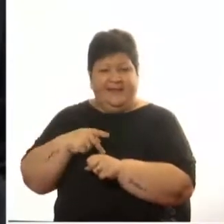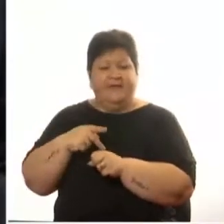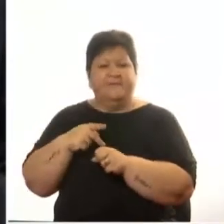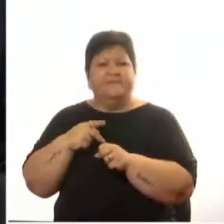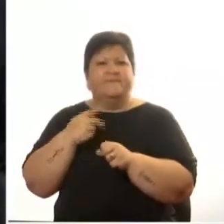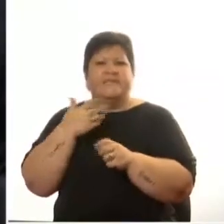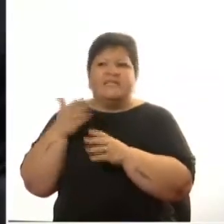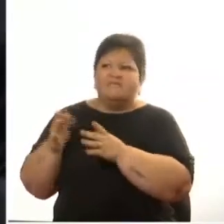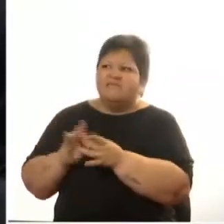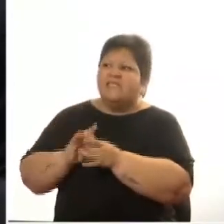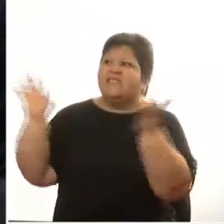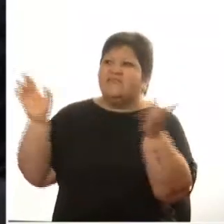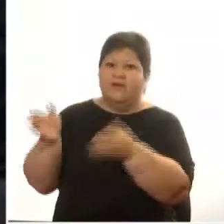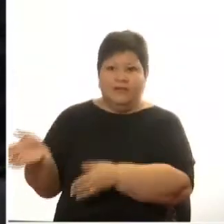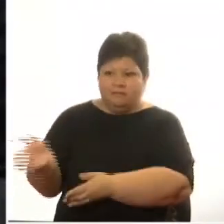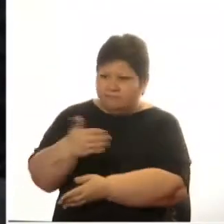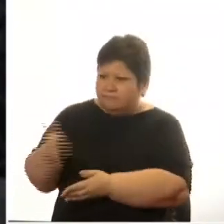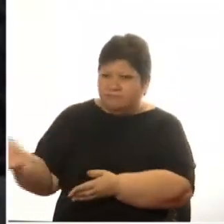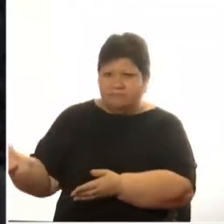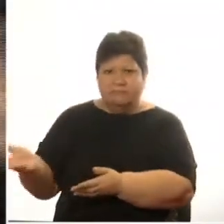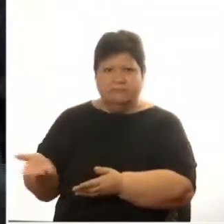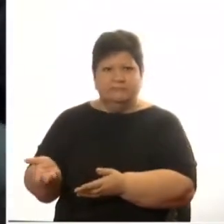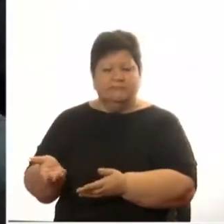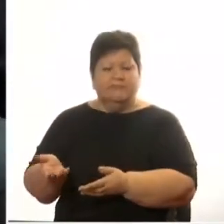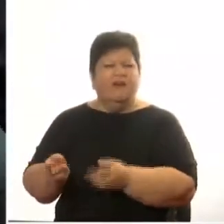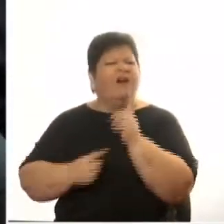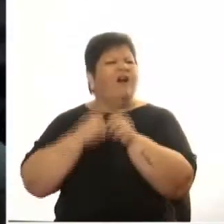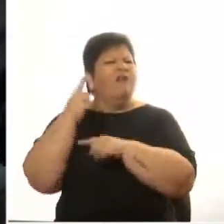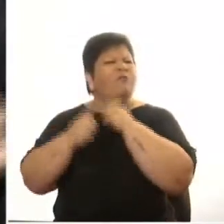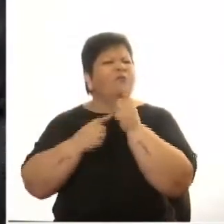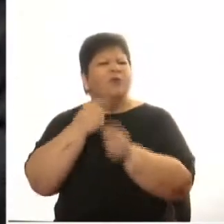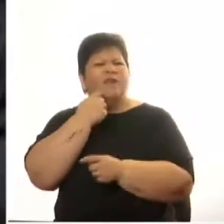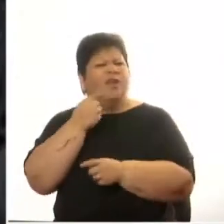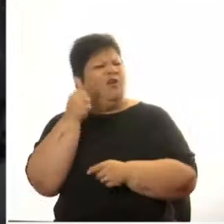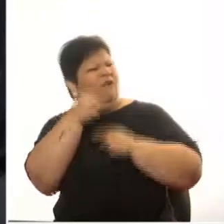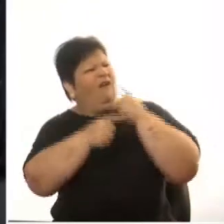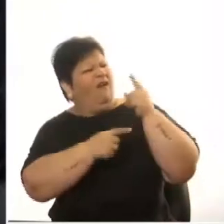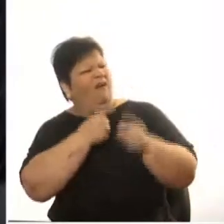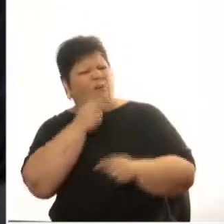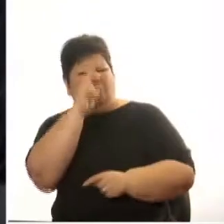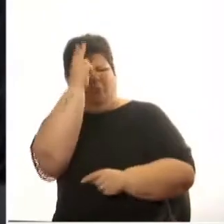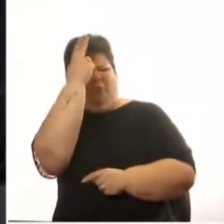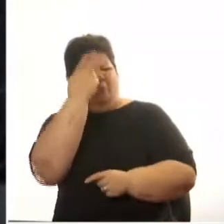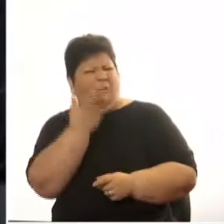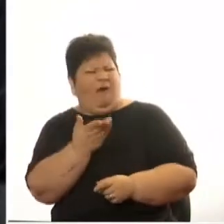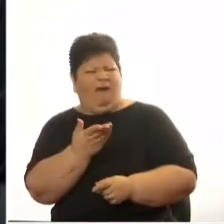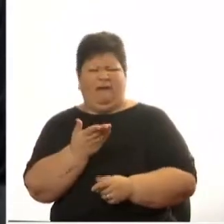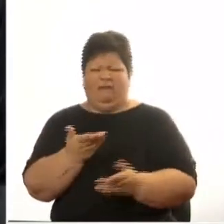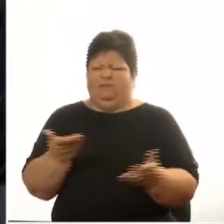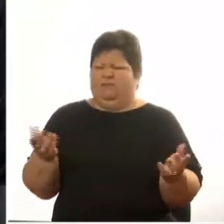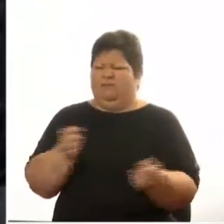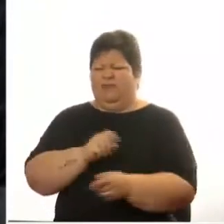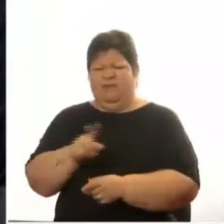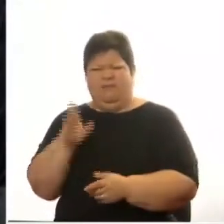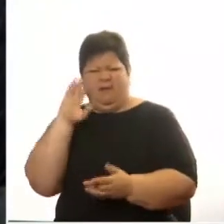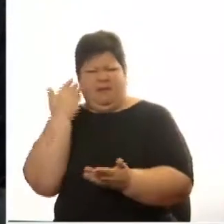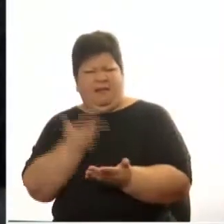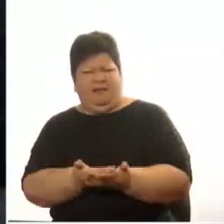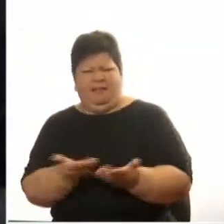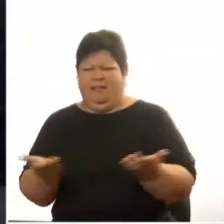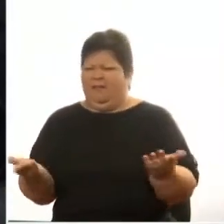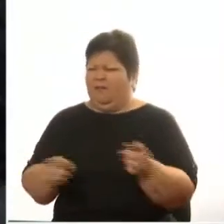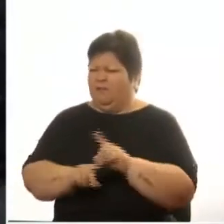acusaron a Uruguay y a Serrato de que había sido inoportuno su planteo en 1946